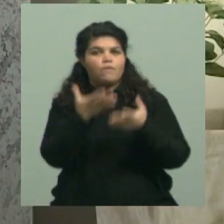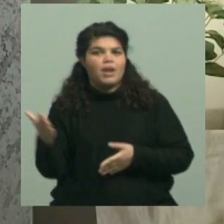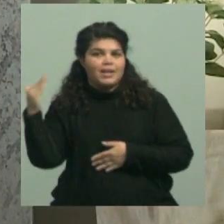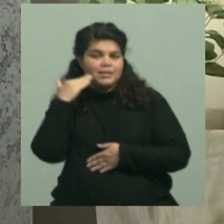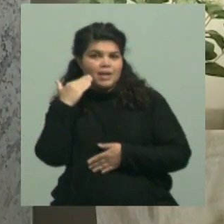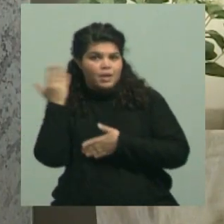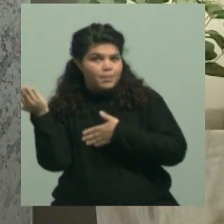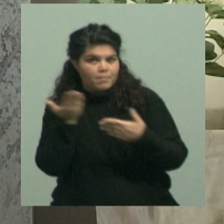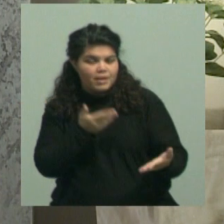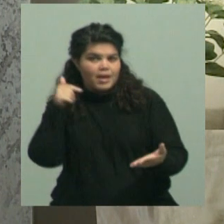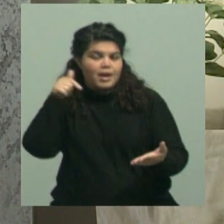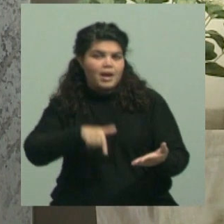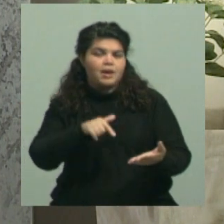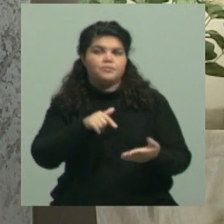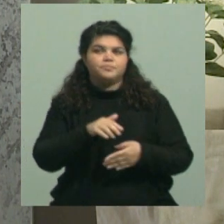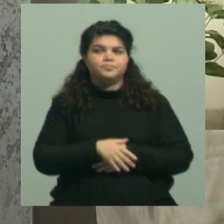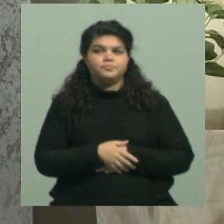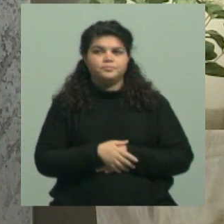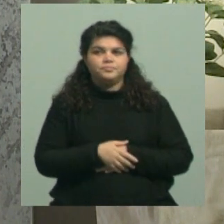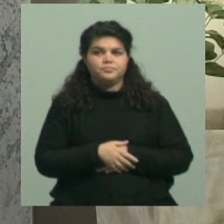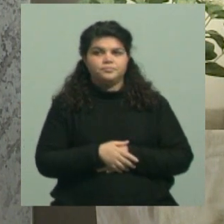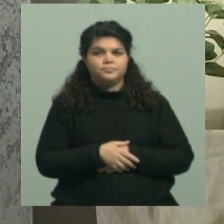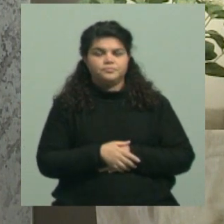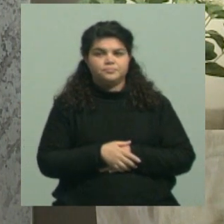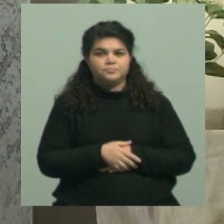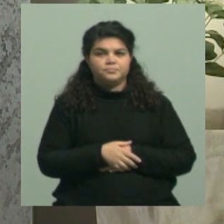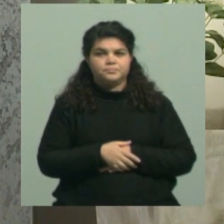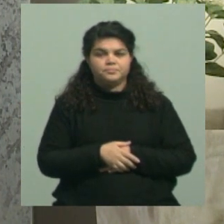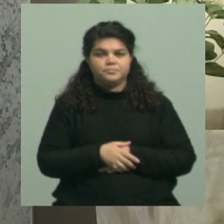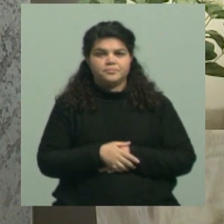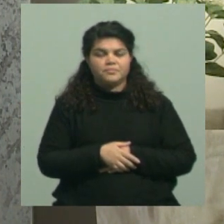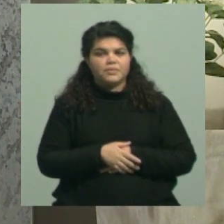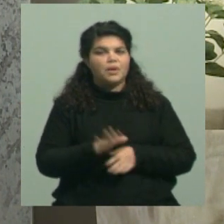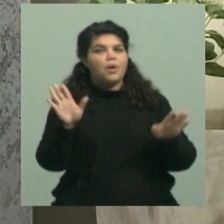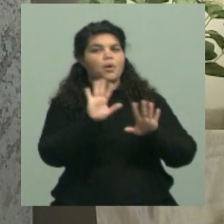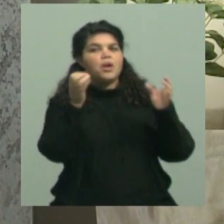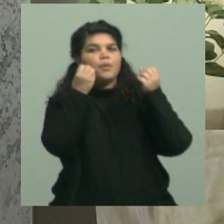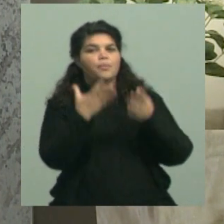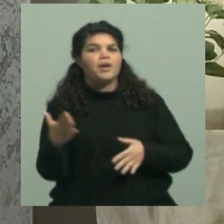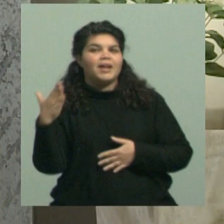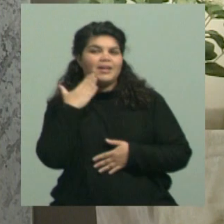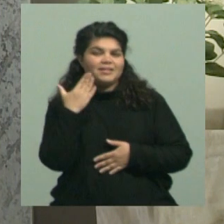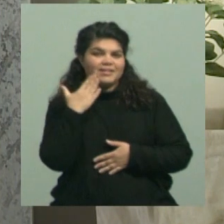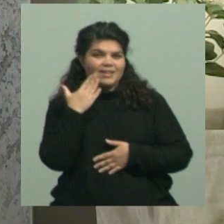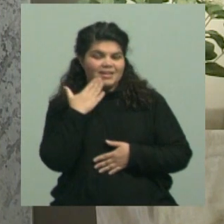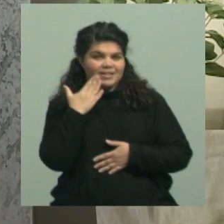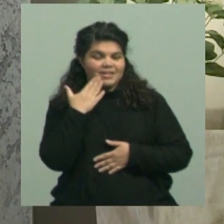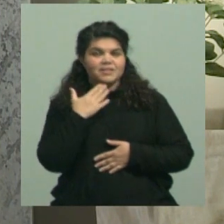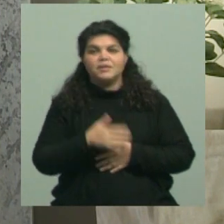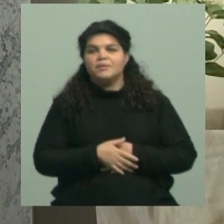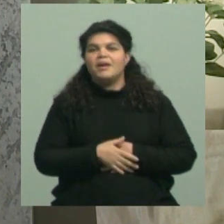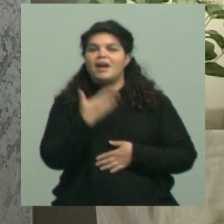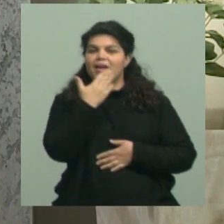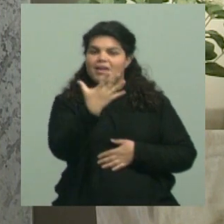Bienvenida aquí al aire de apuntes. Muy buenas tardes, Claudia. Gracias por la invitación.